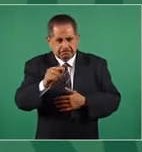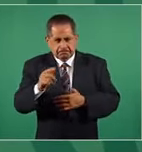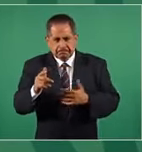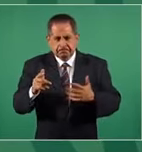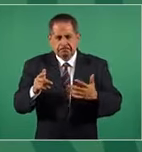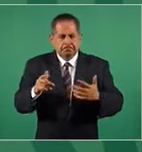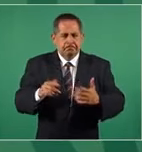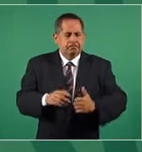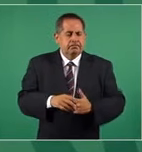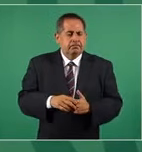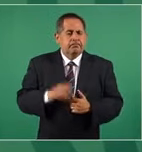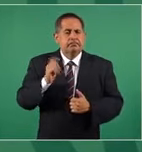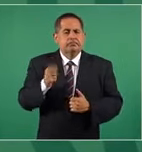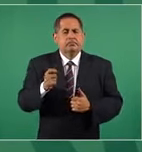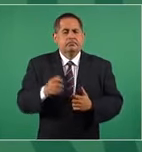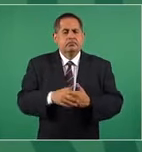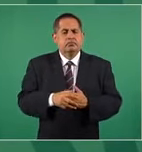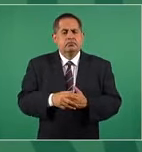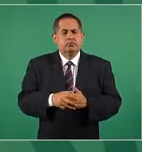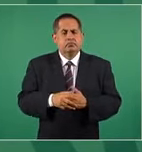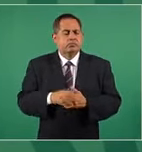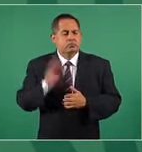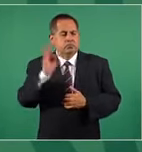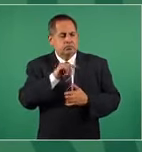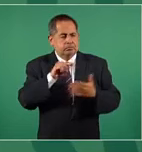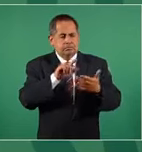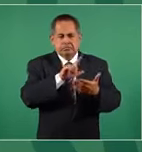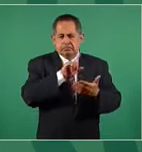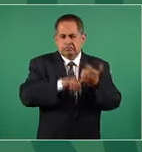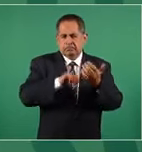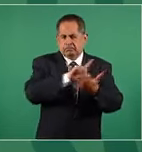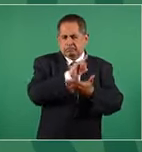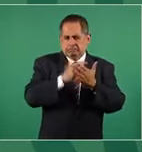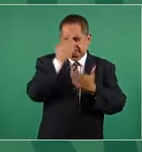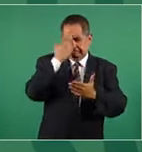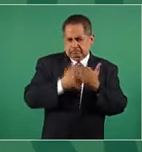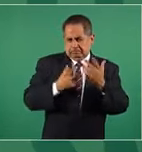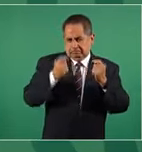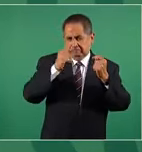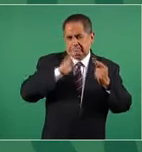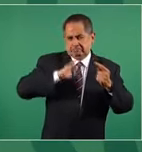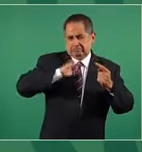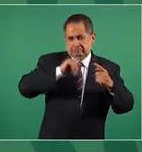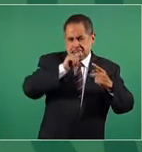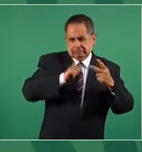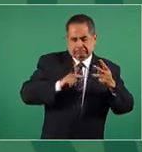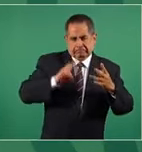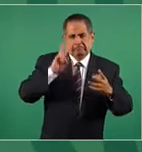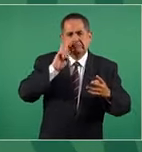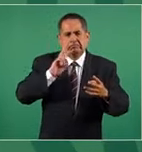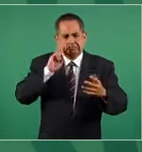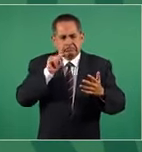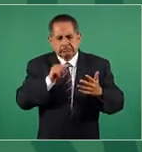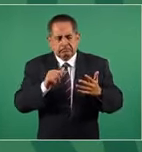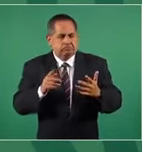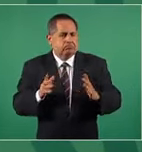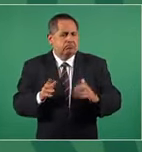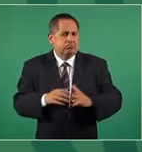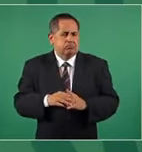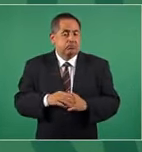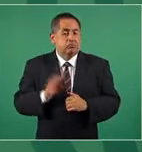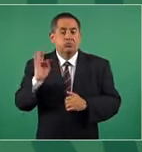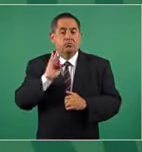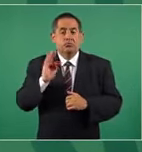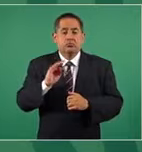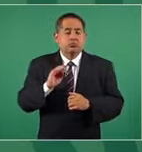de los posibles delitos que se cometen cuando se niega